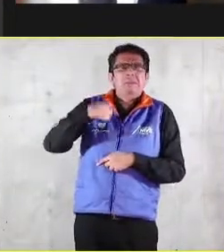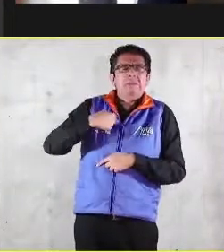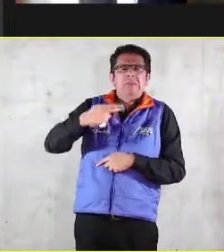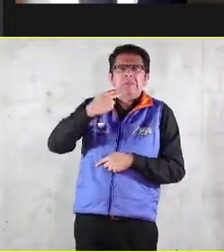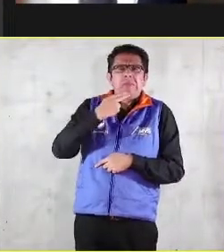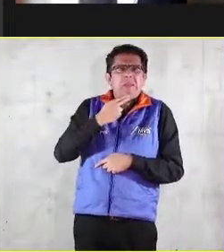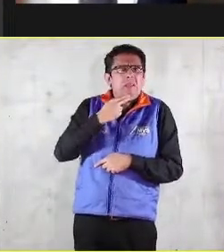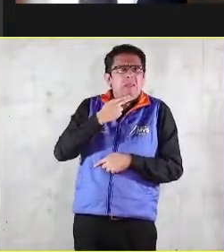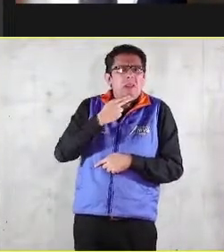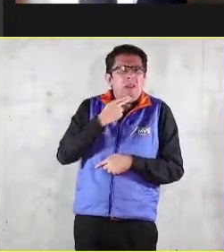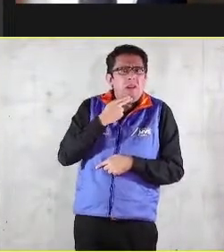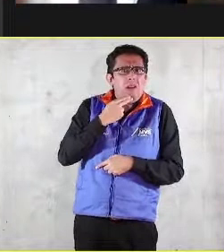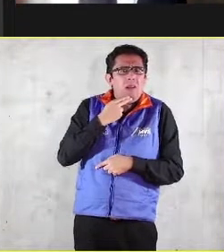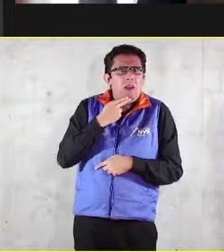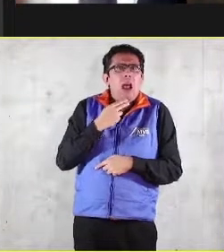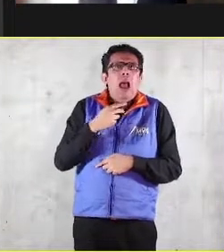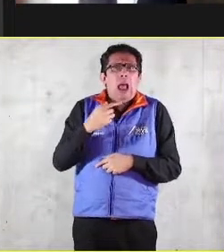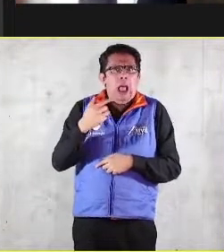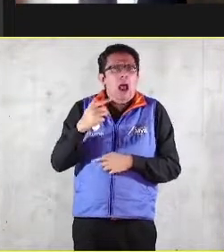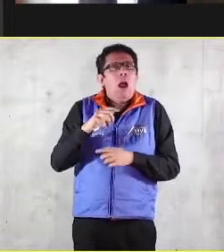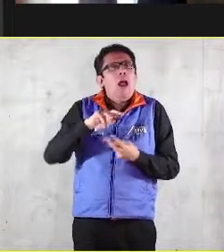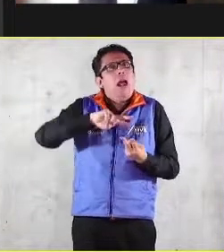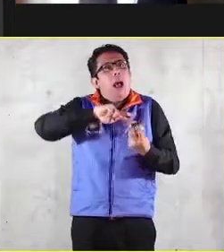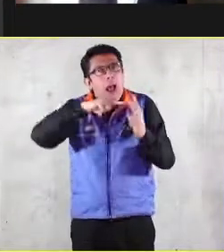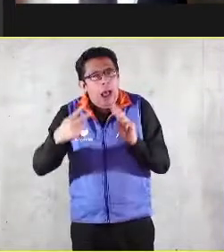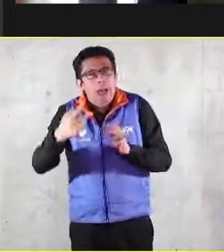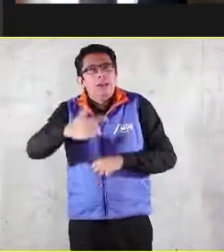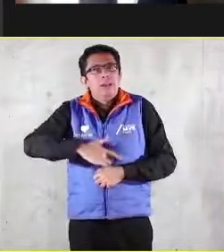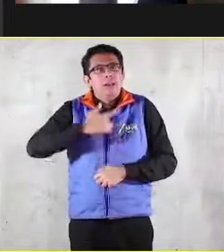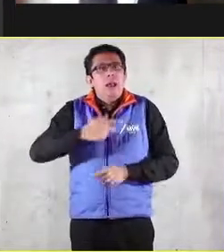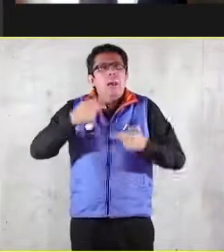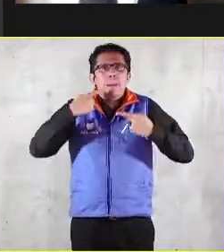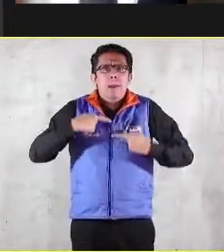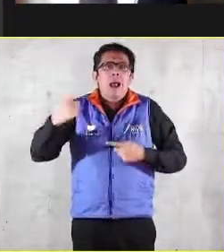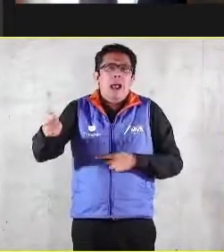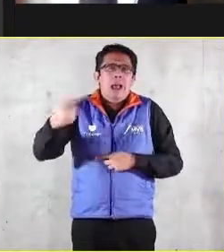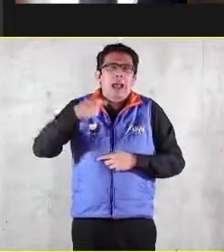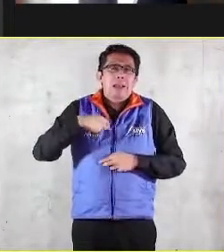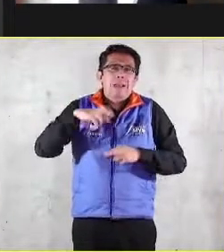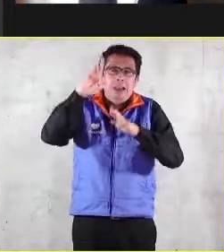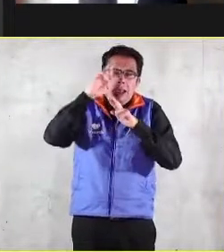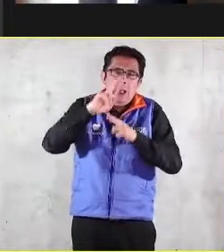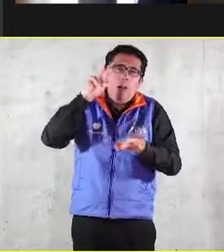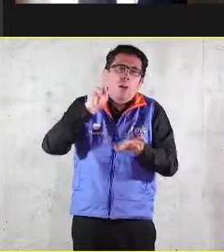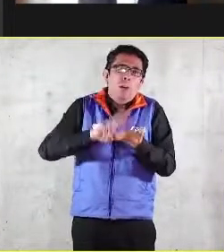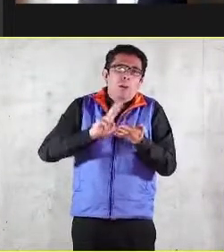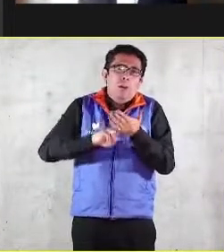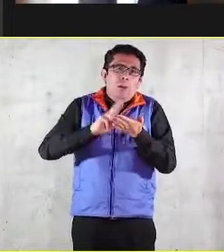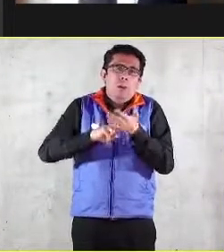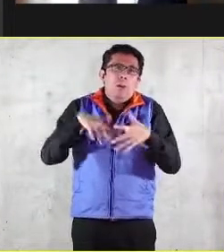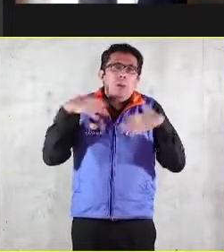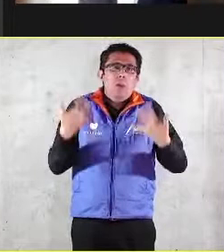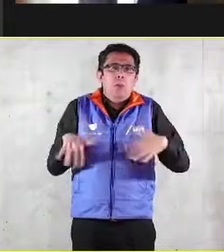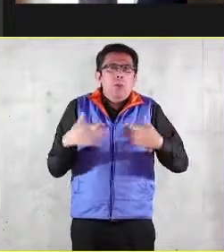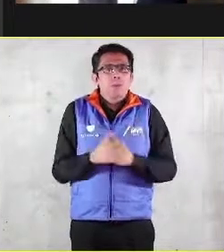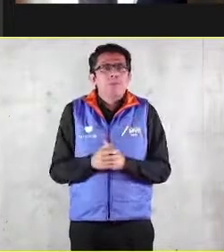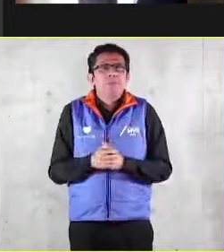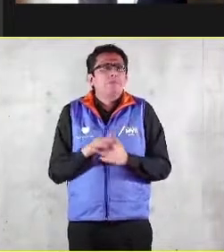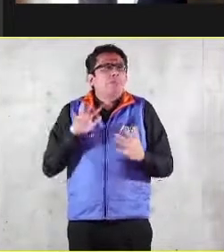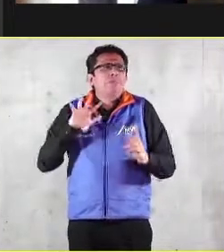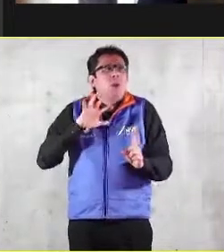que por el contrario se sienta respetada, valorada y apreciada. Al final, ¿de qué se trata?